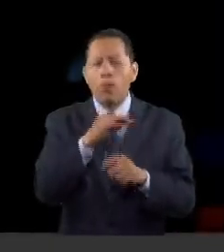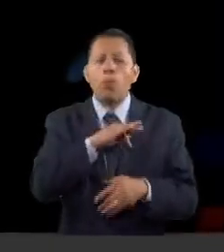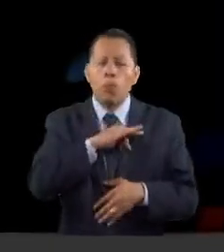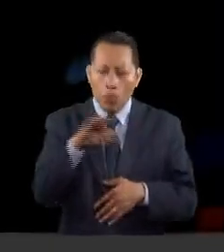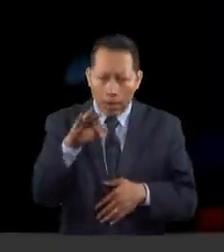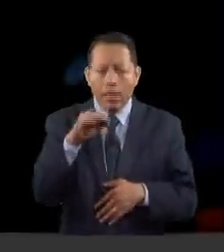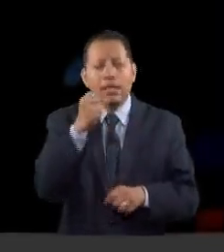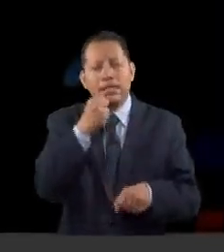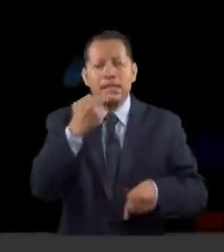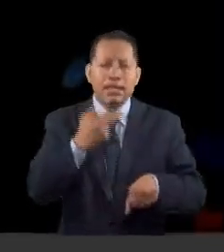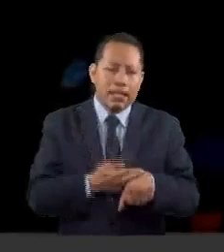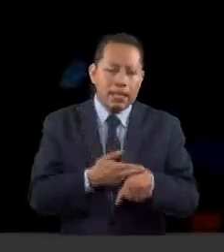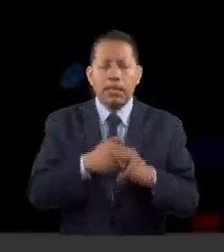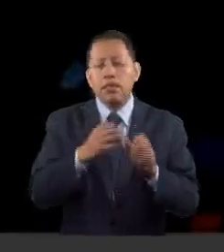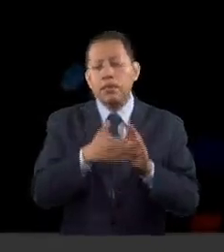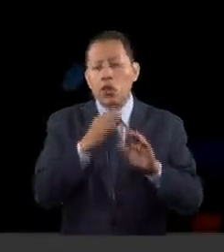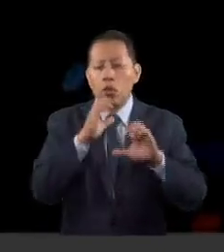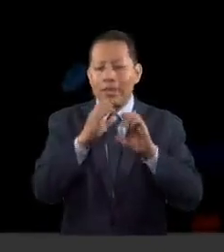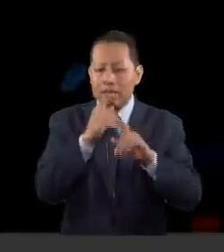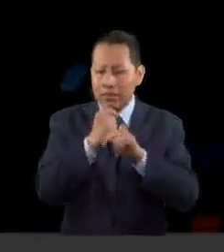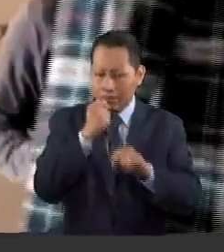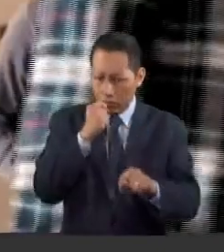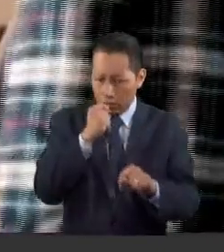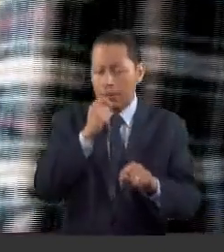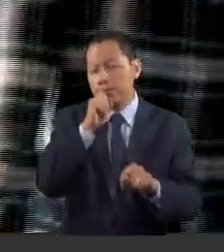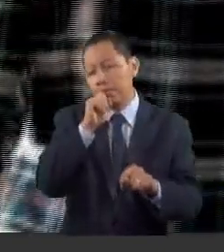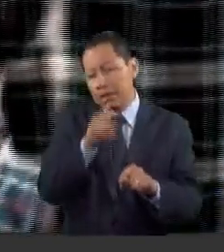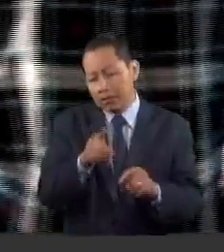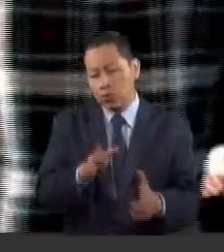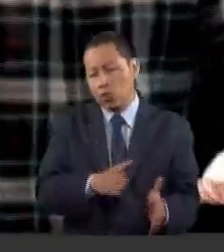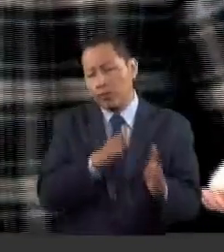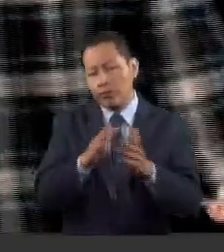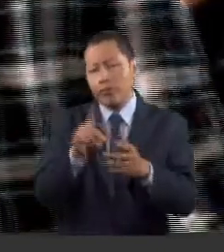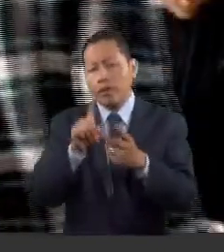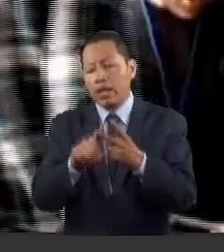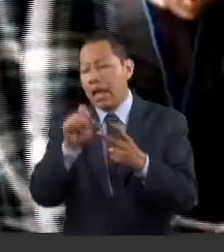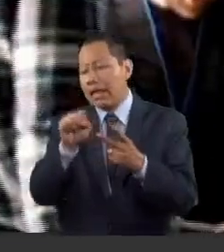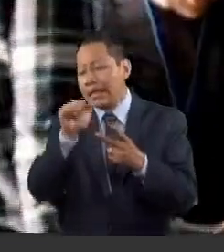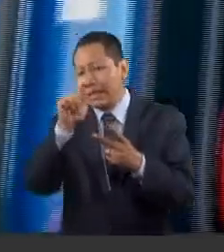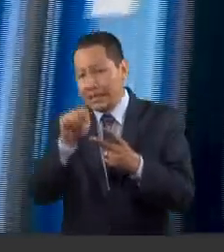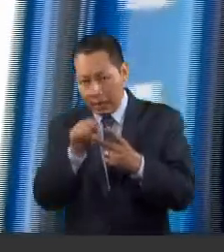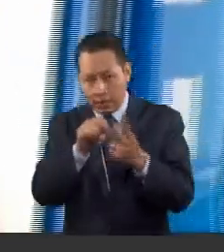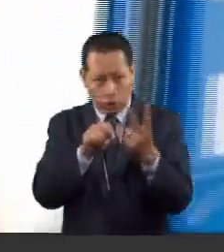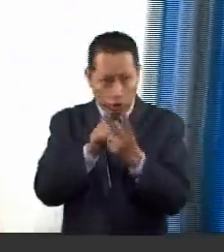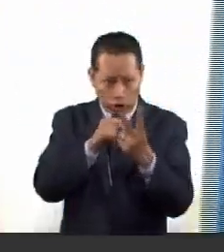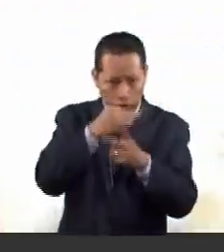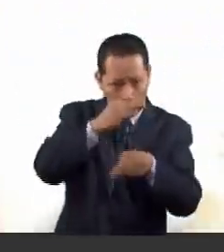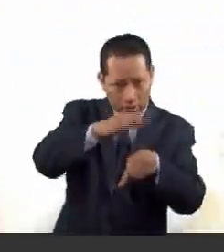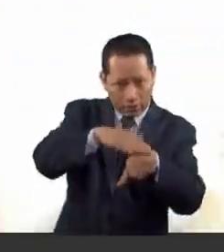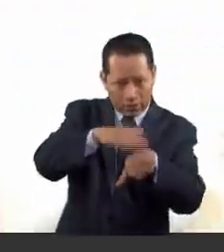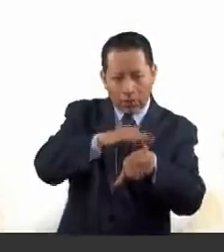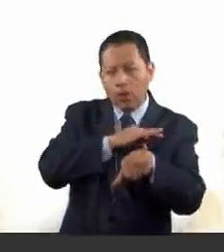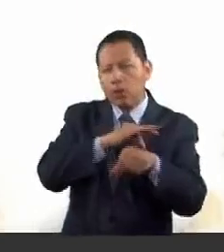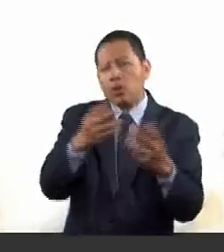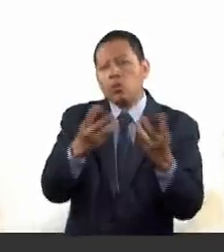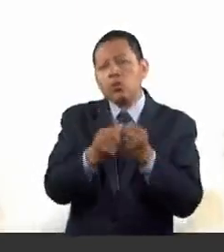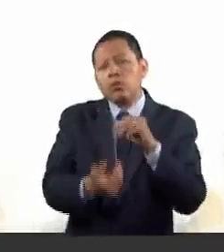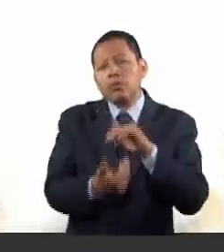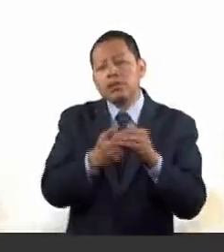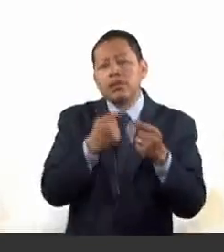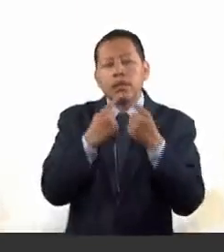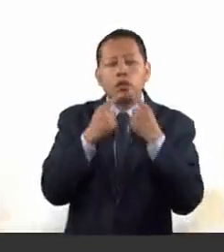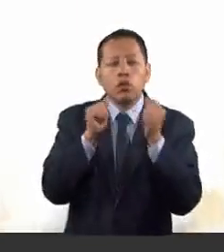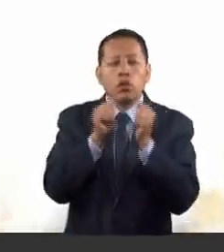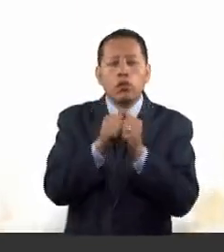la Secretaría de Infraestructura, Comunicaciones y Transportes y al Servicio de Administración Tributaria a realizar una mesa de diálogo con